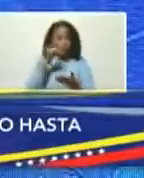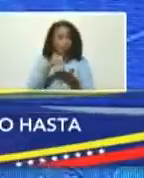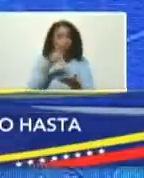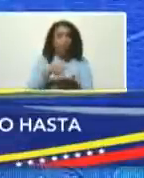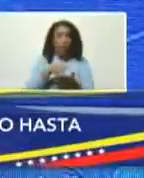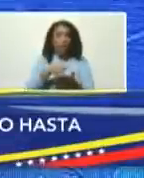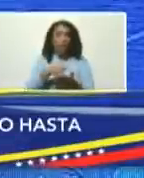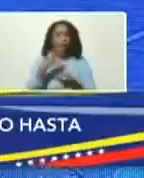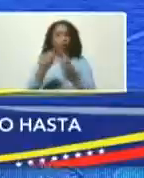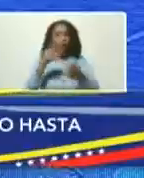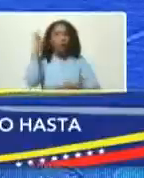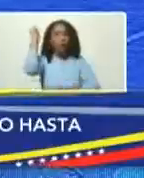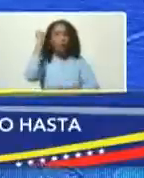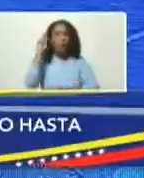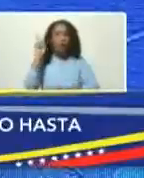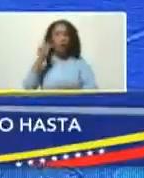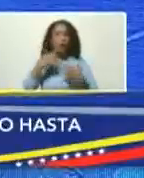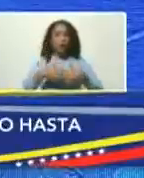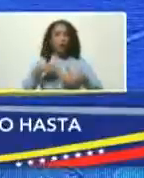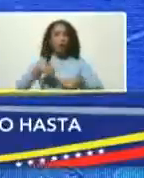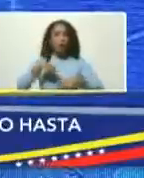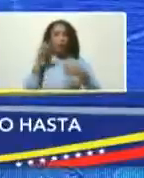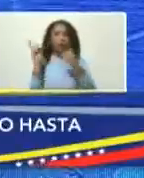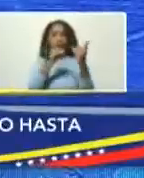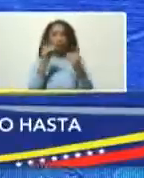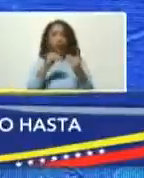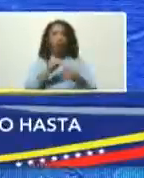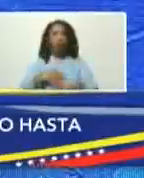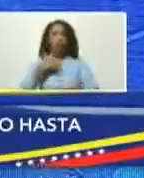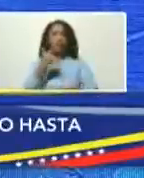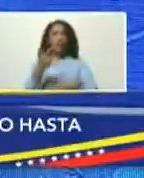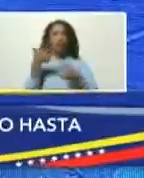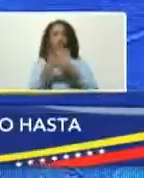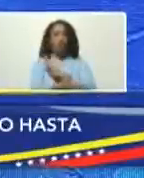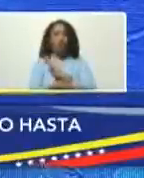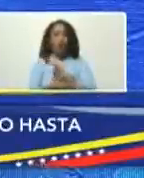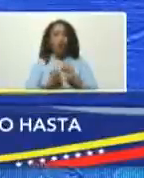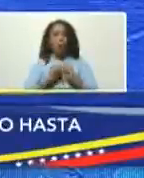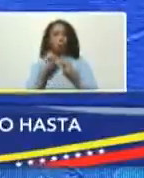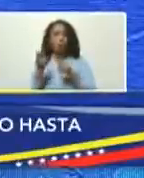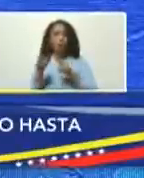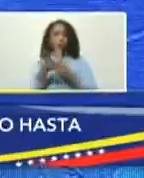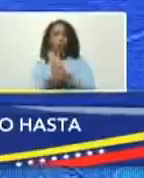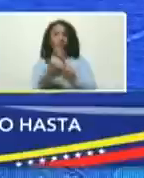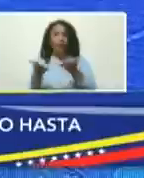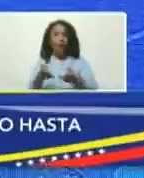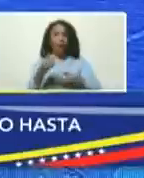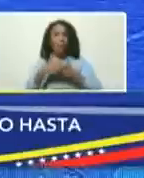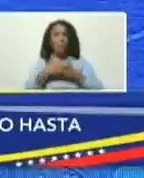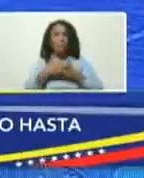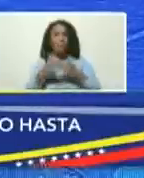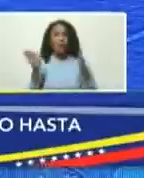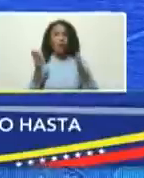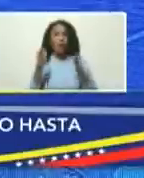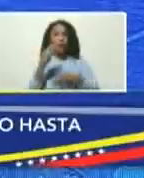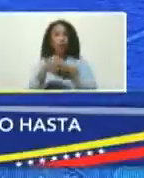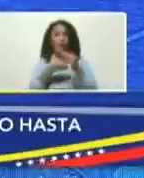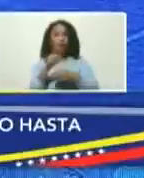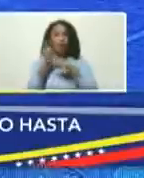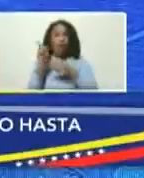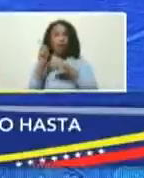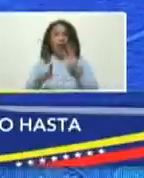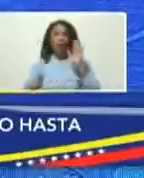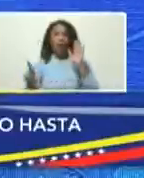y como empresario de este debate que nos puedes decir de las virtudes y las oportunidades que se abren y se crean con esta